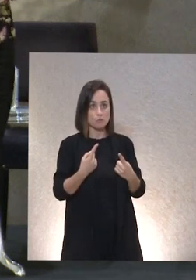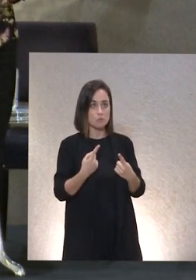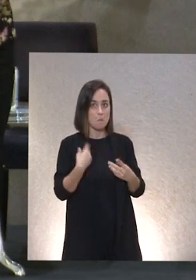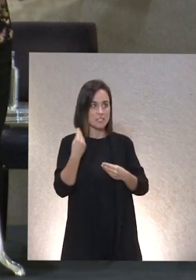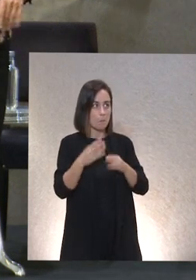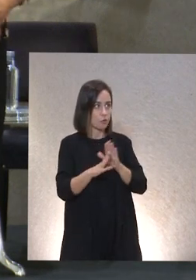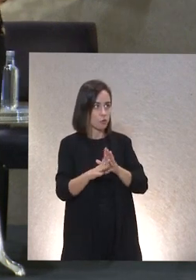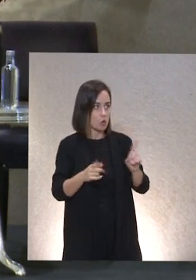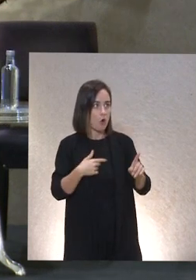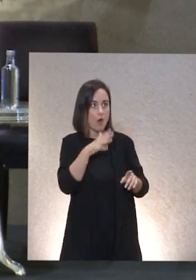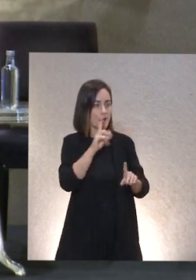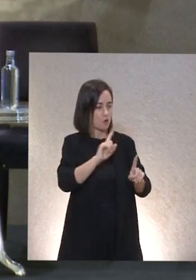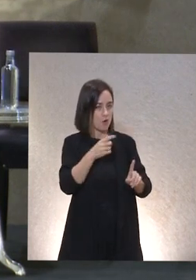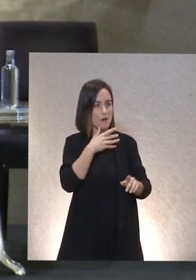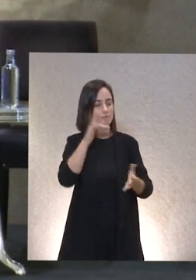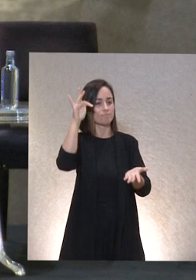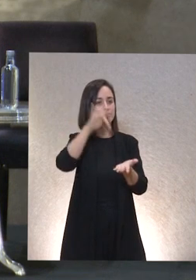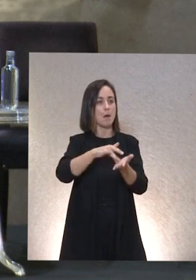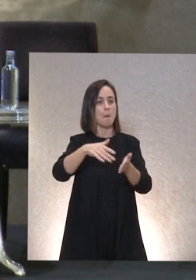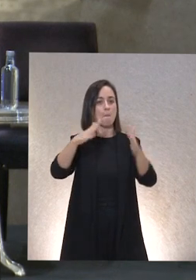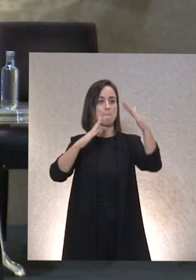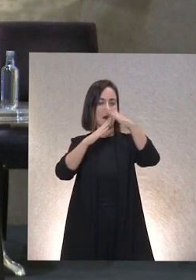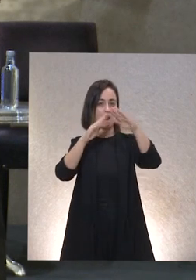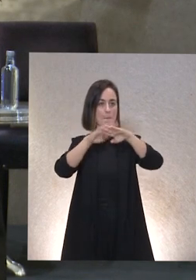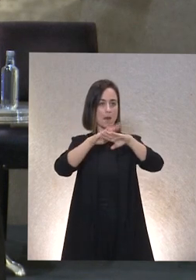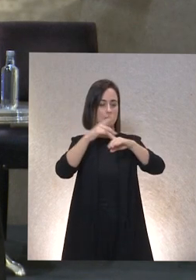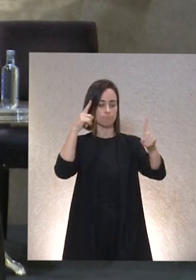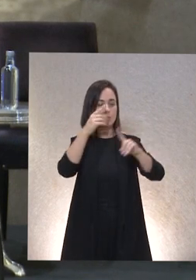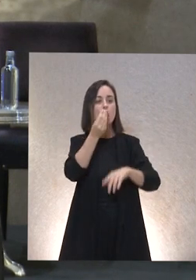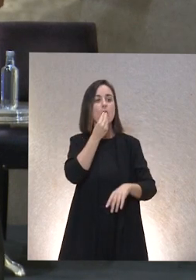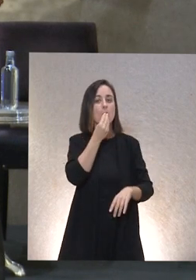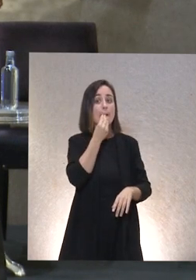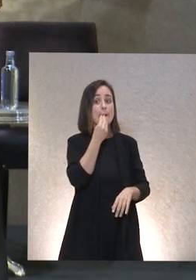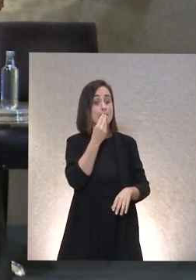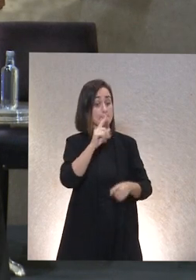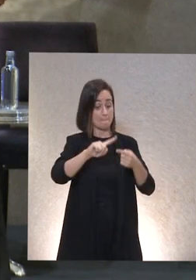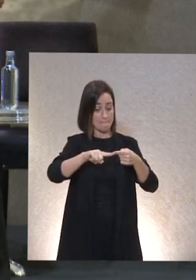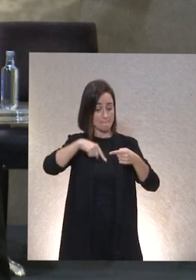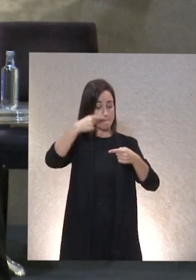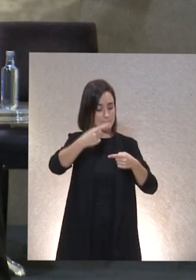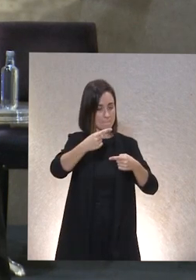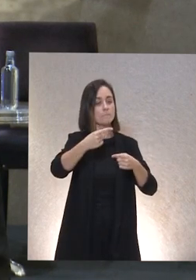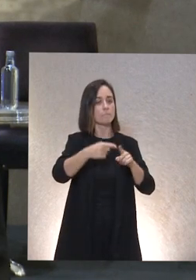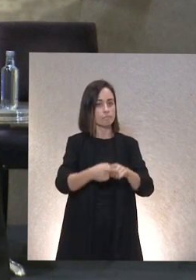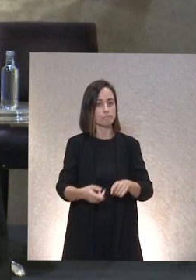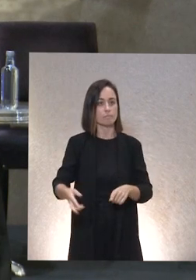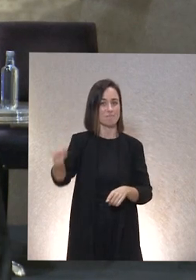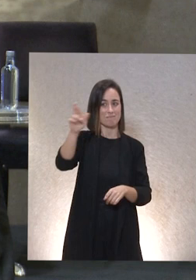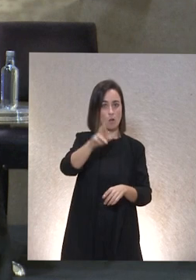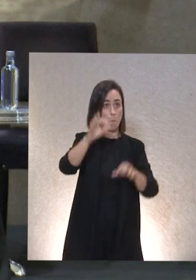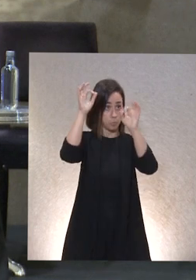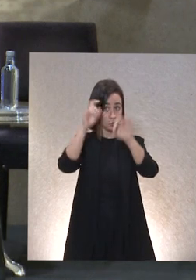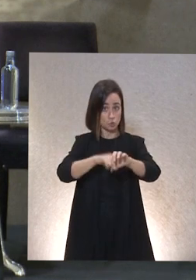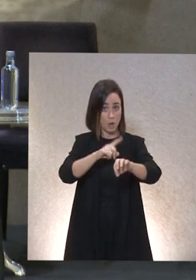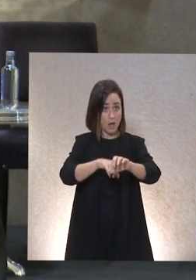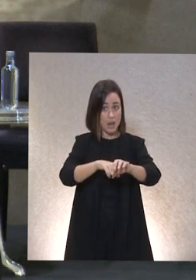pero no vamos a hacer nuestra parada para la comida y luego eso sí retomaremos y vamos a ser puntuales